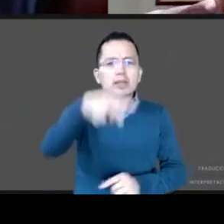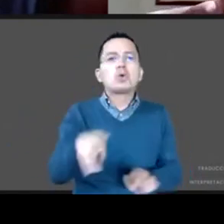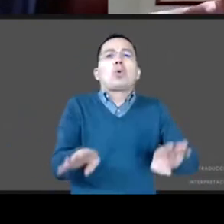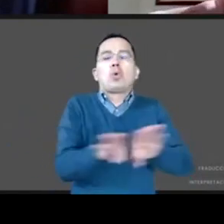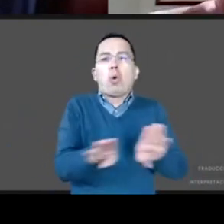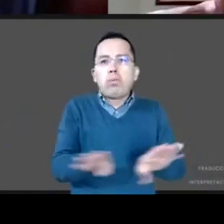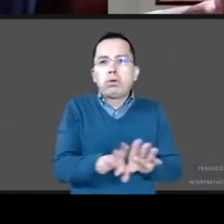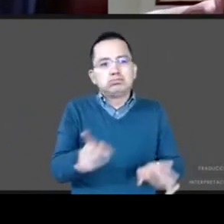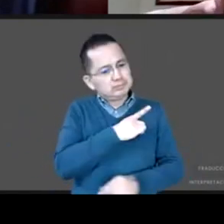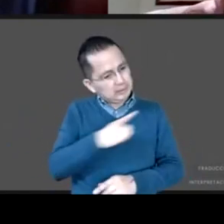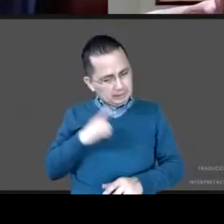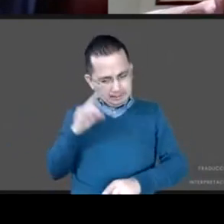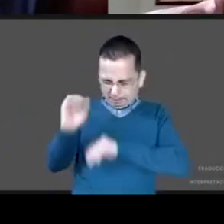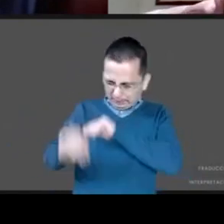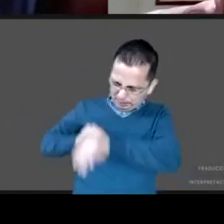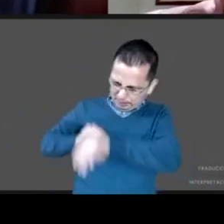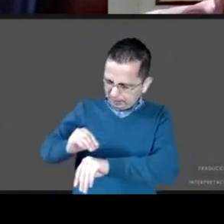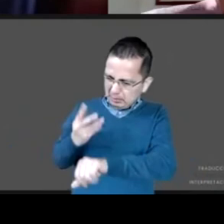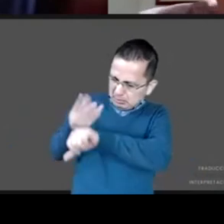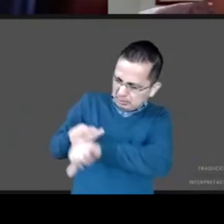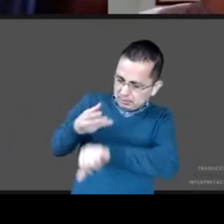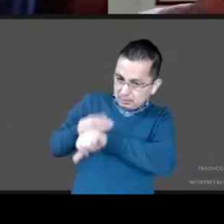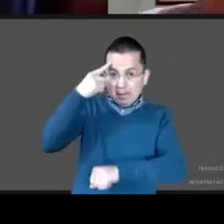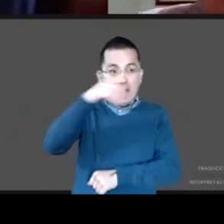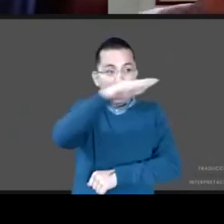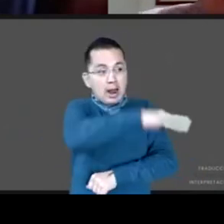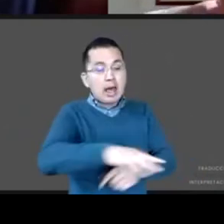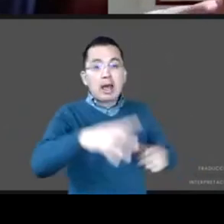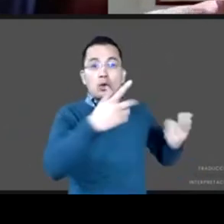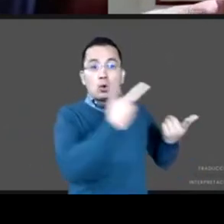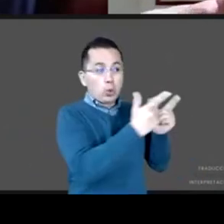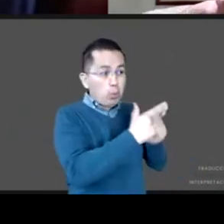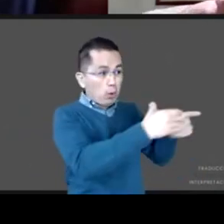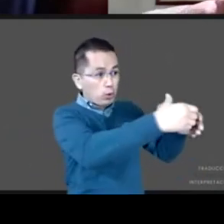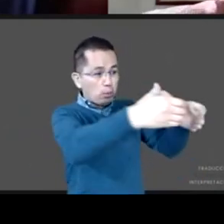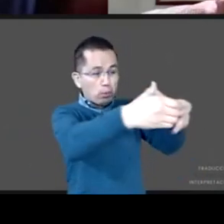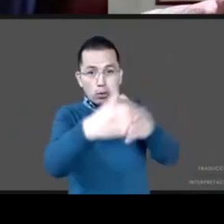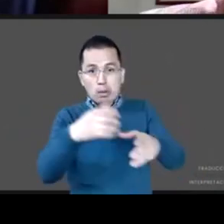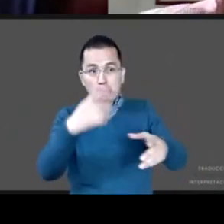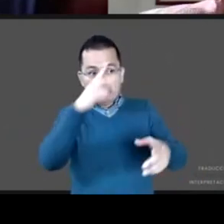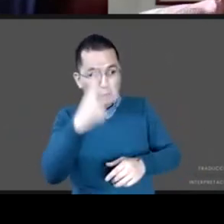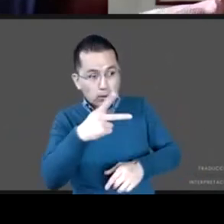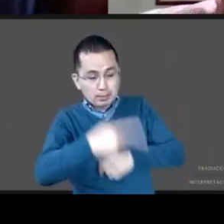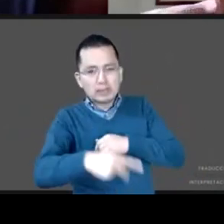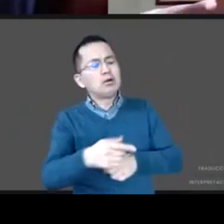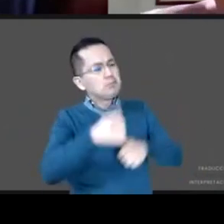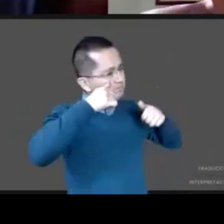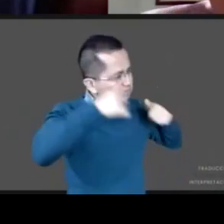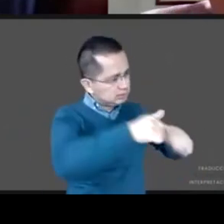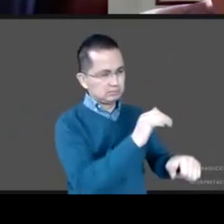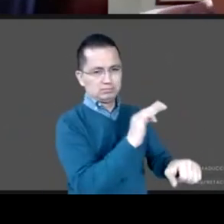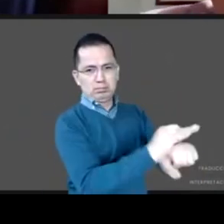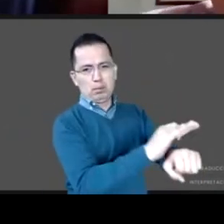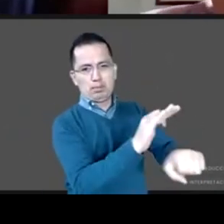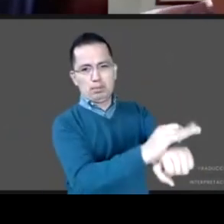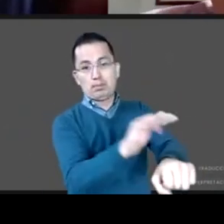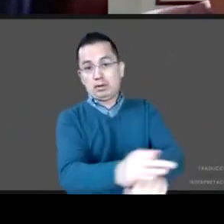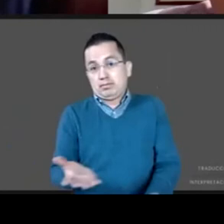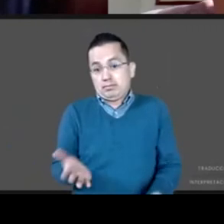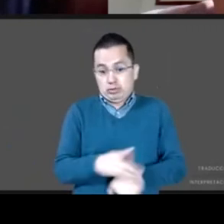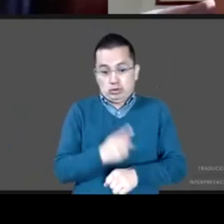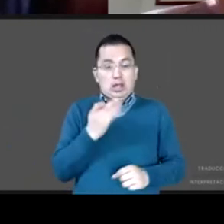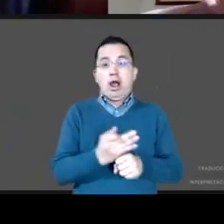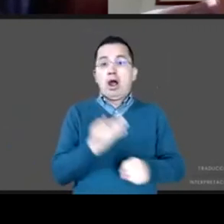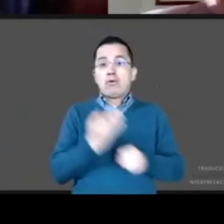pueda proteger sobre todo a las poblaciones más vulnerables, y aún en el siglo XXI, pues todavía a las poblaciones